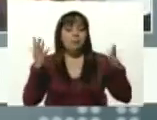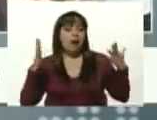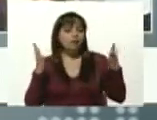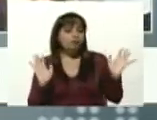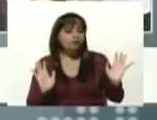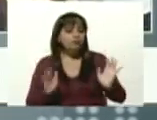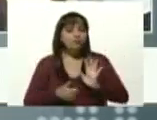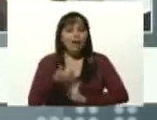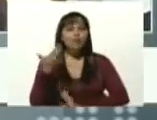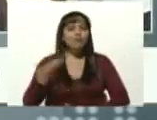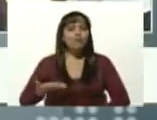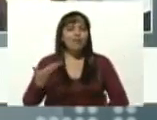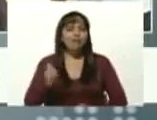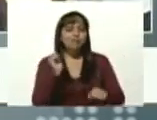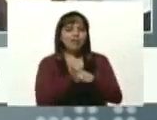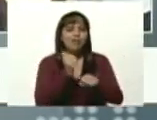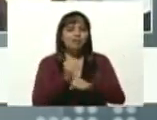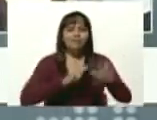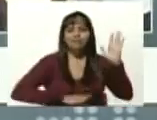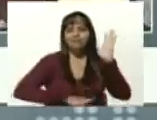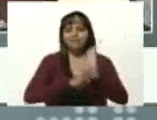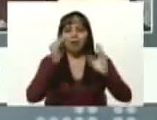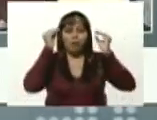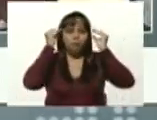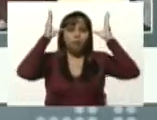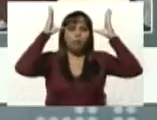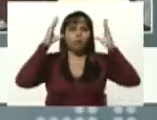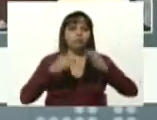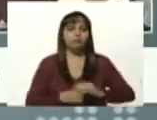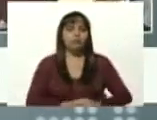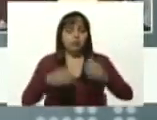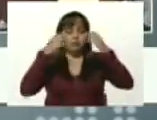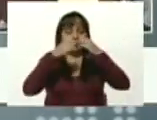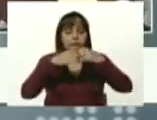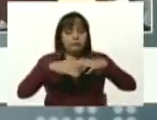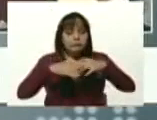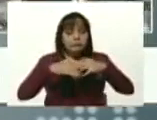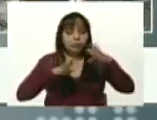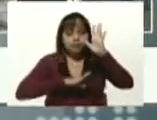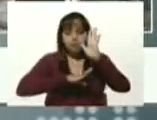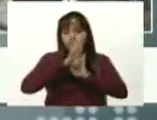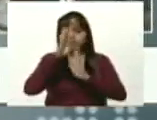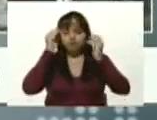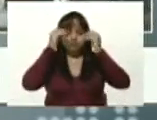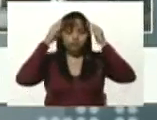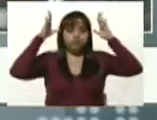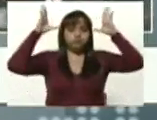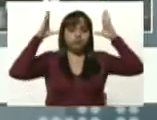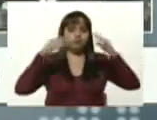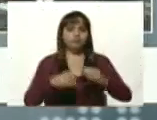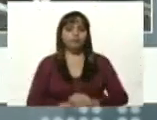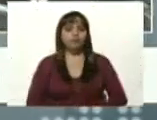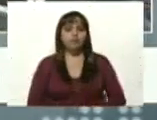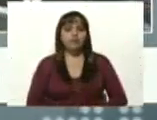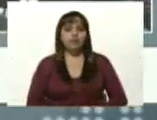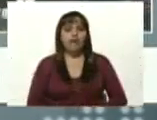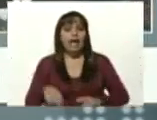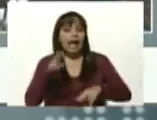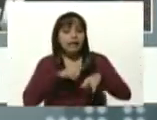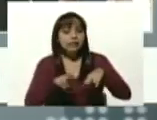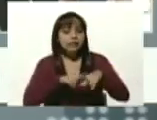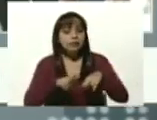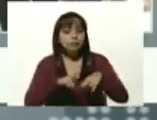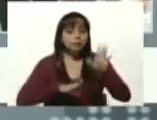para el desarrollo del cerebro, la expansión. Los niños se les